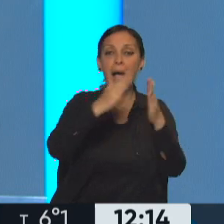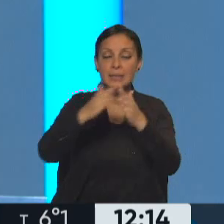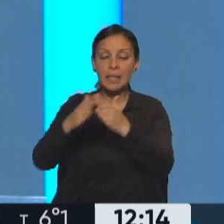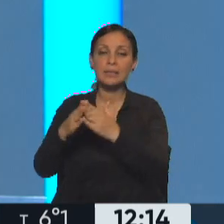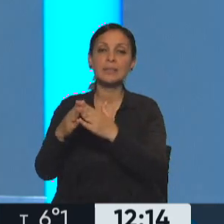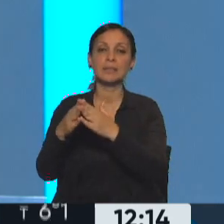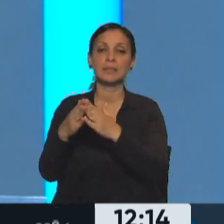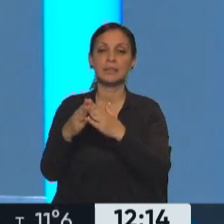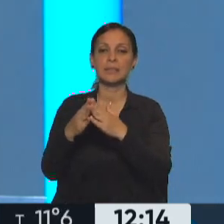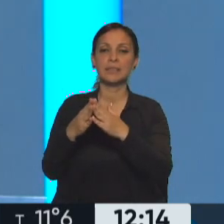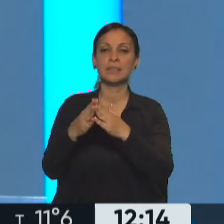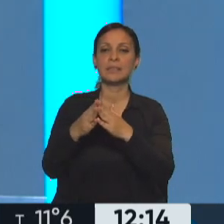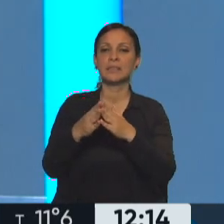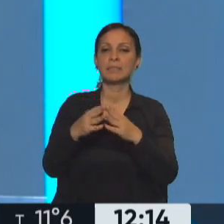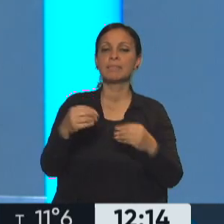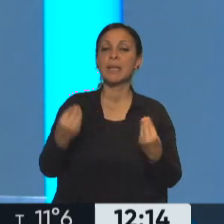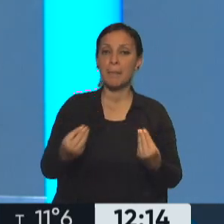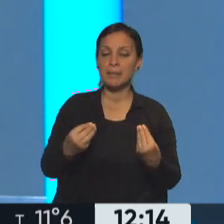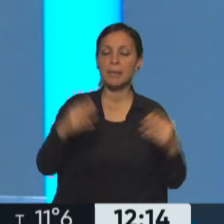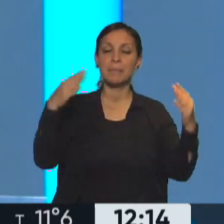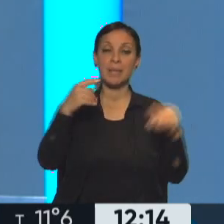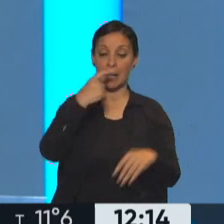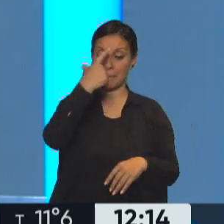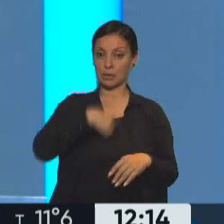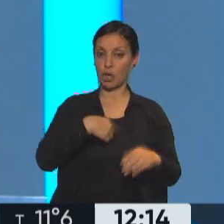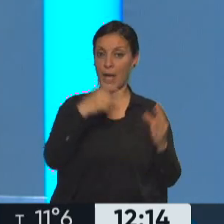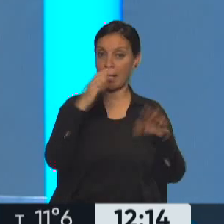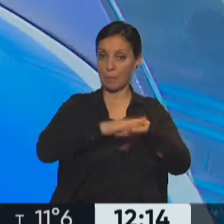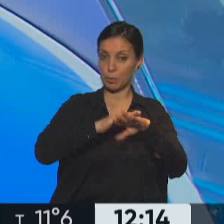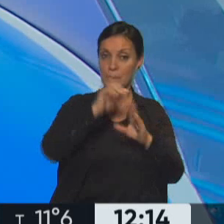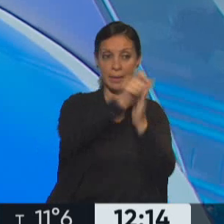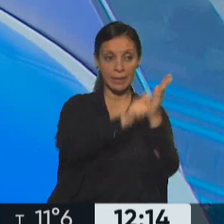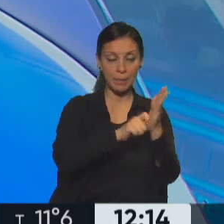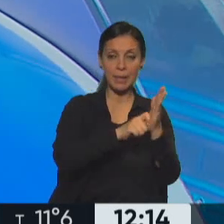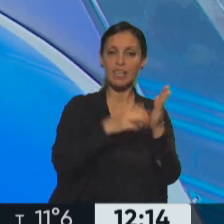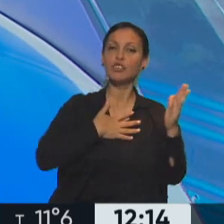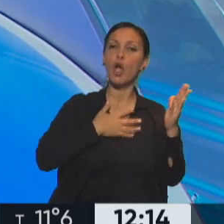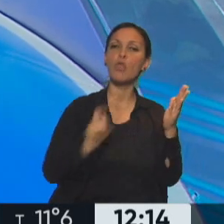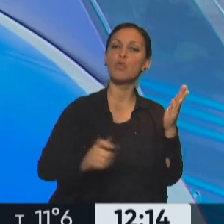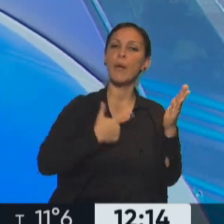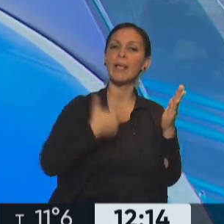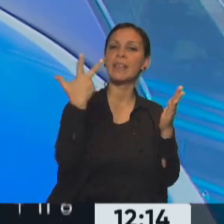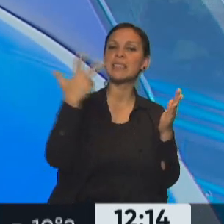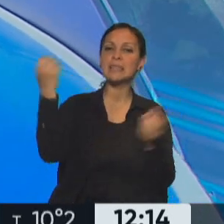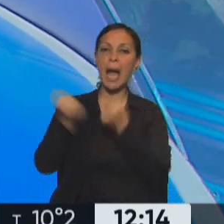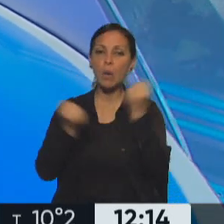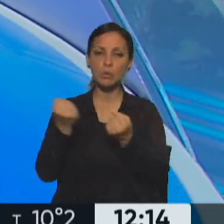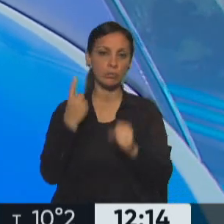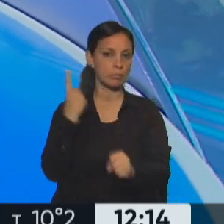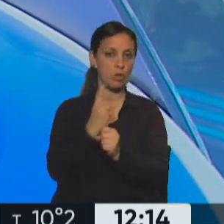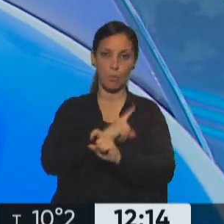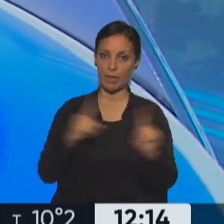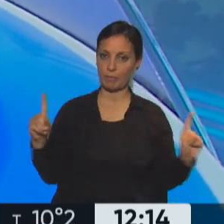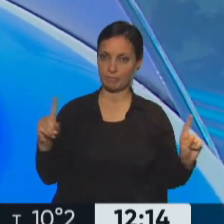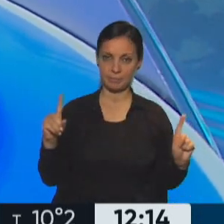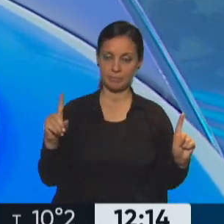Propiedades, no debe tener, quien pida el subsidio, tres o más vehículos, o quien pida el subsidio, repito, la familia,